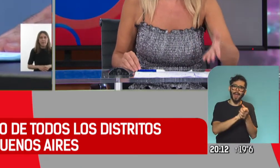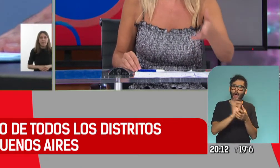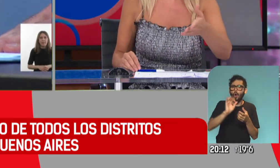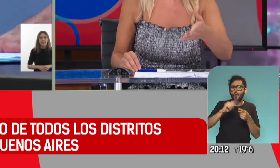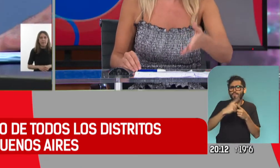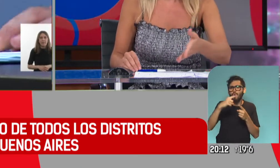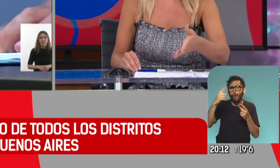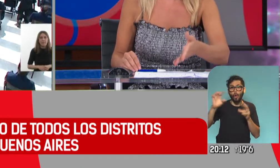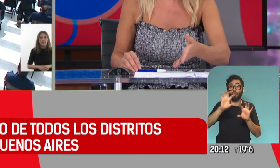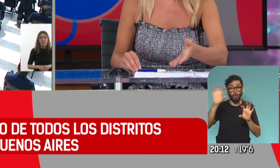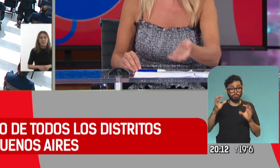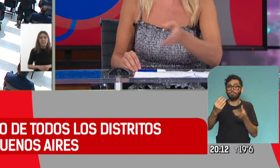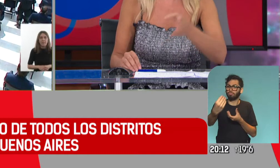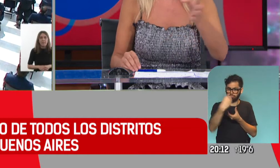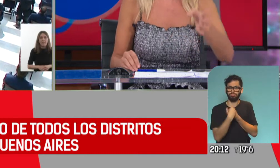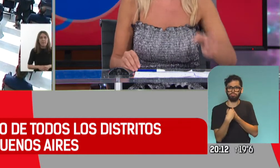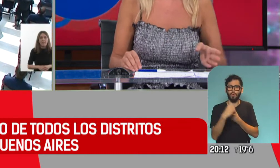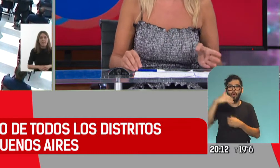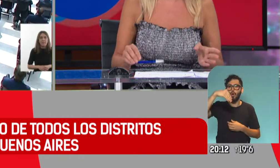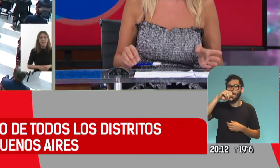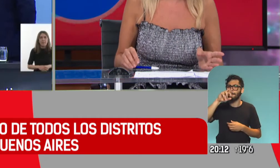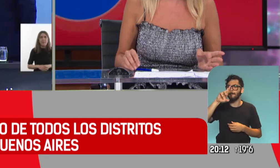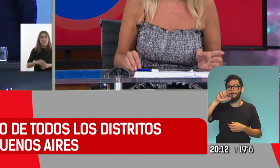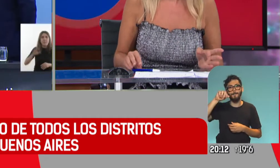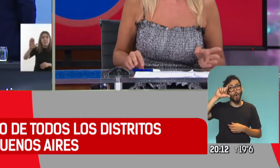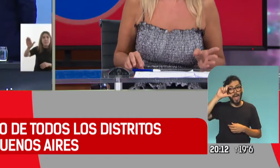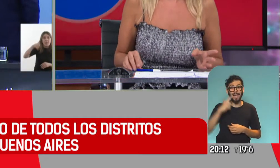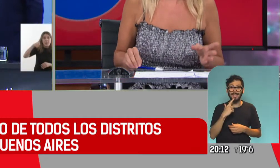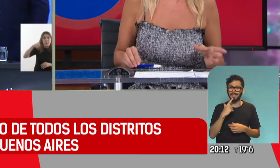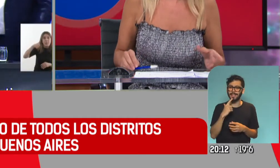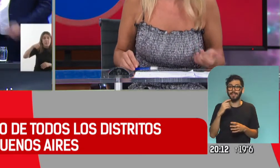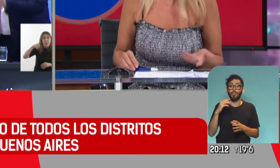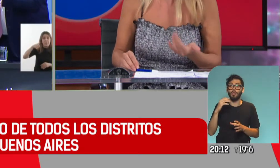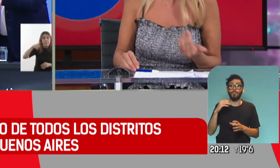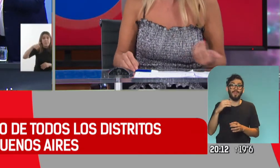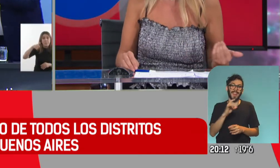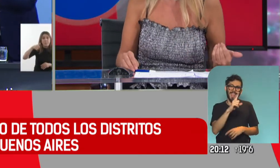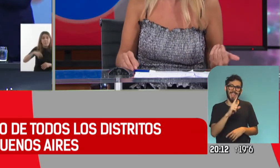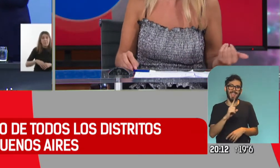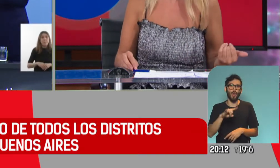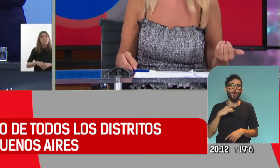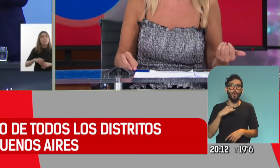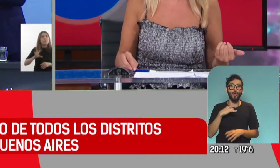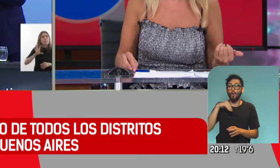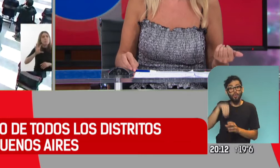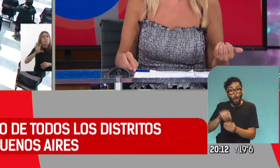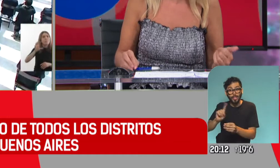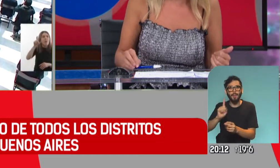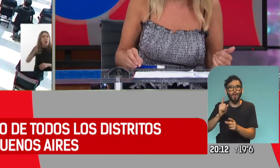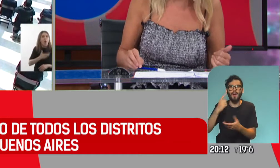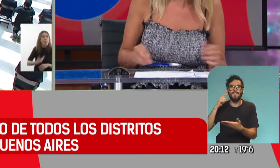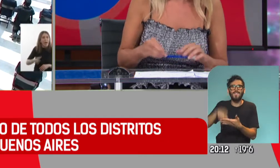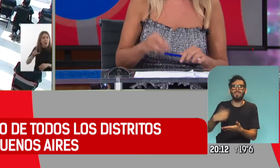signos políticos estuvieron presentes. Gerardo Morales no está ahí en la foto, pero el Jugenio firmó un ratito antes el pacto fiscal con